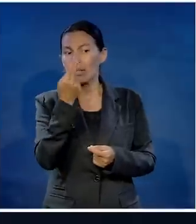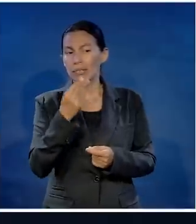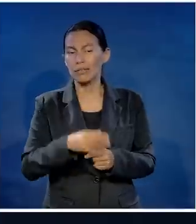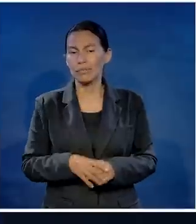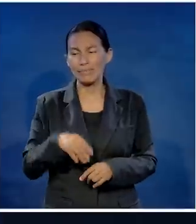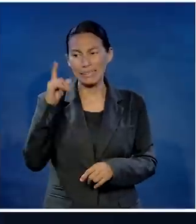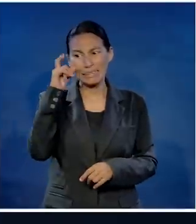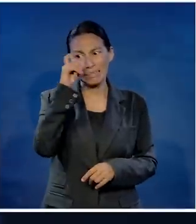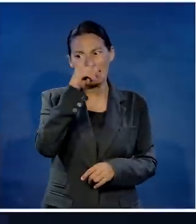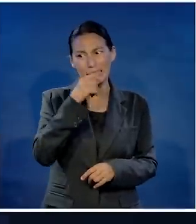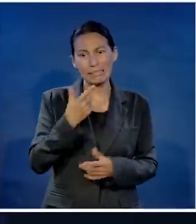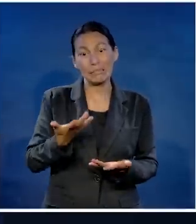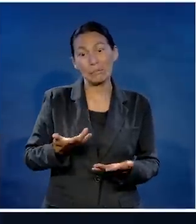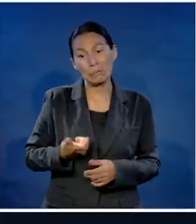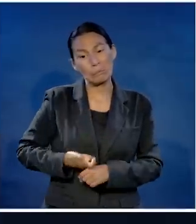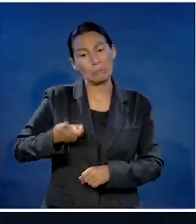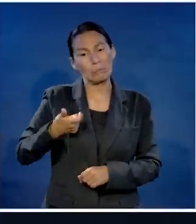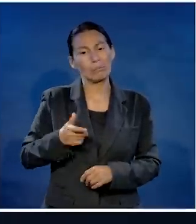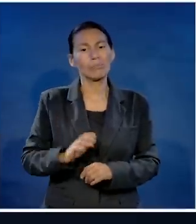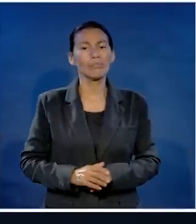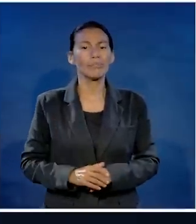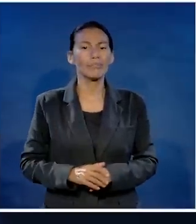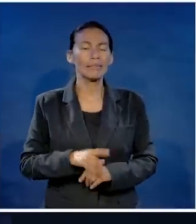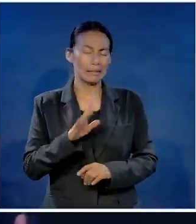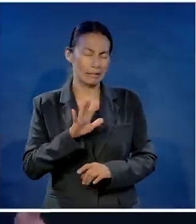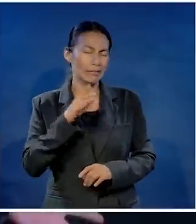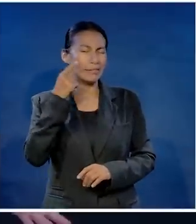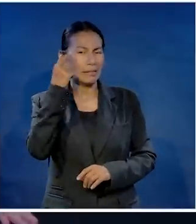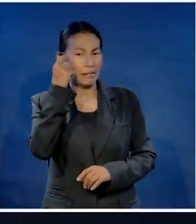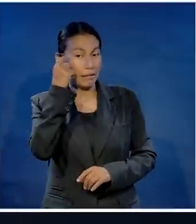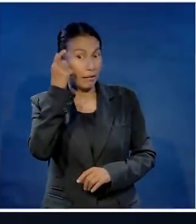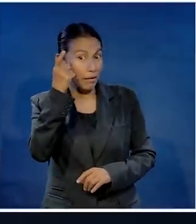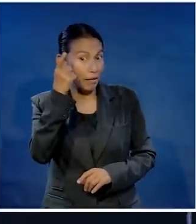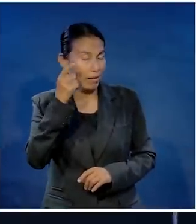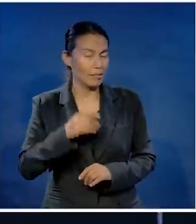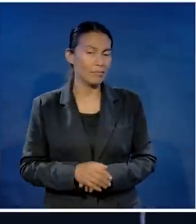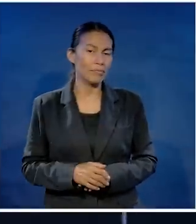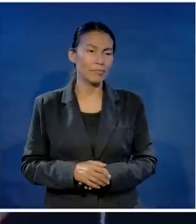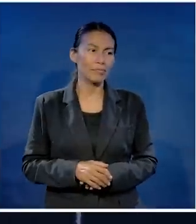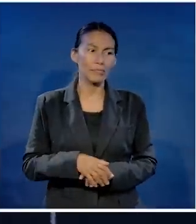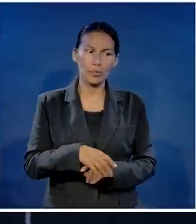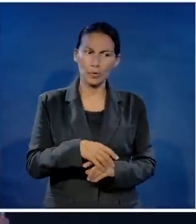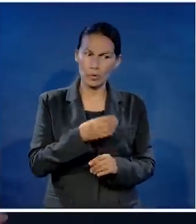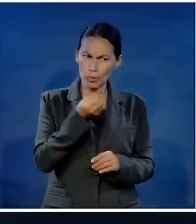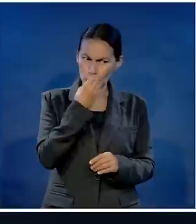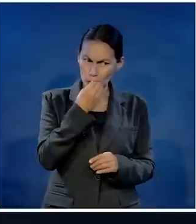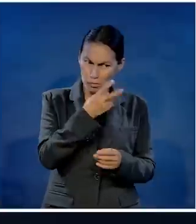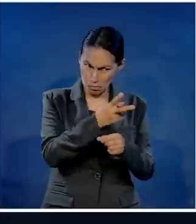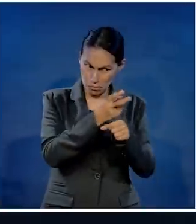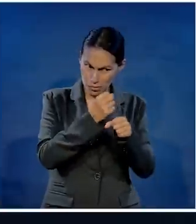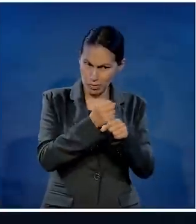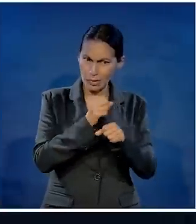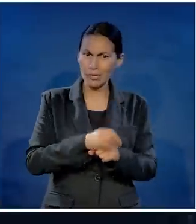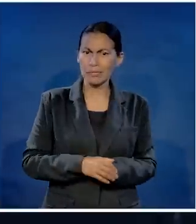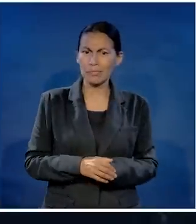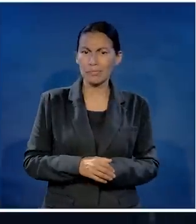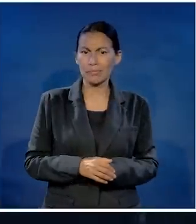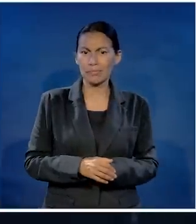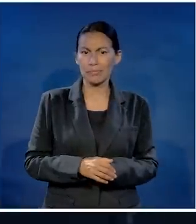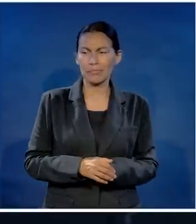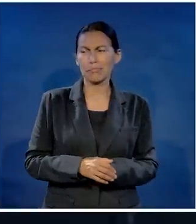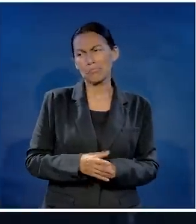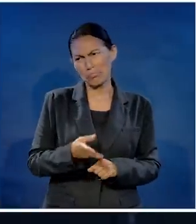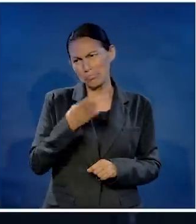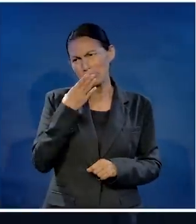difícil te va a costar más bueno pero dame ideas te voy a dar una idea me dice invítala a comer